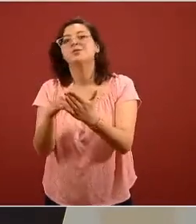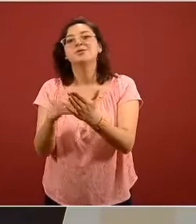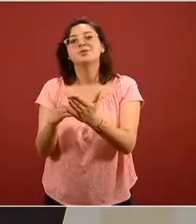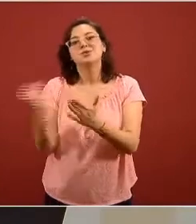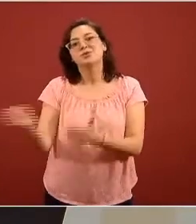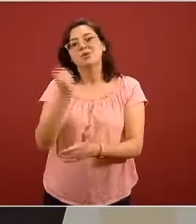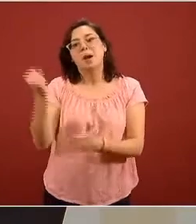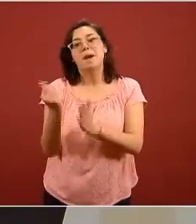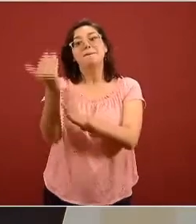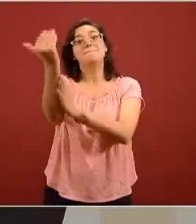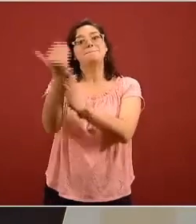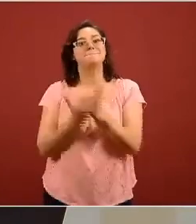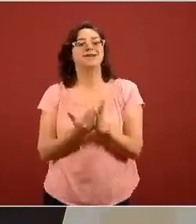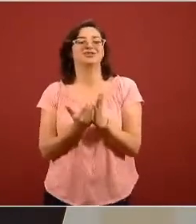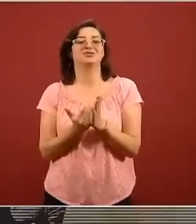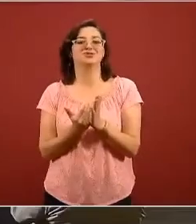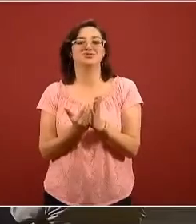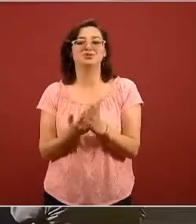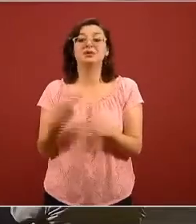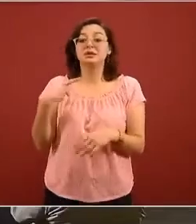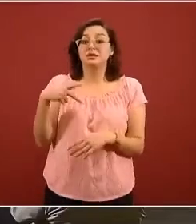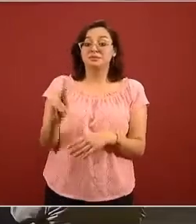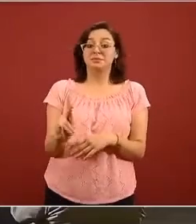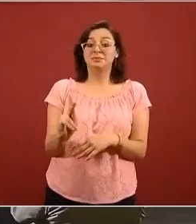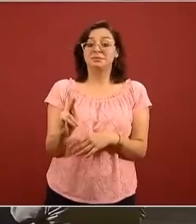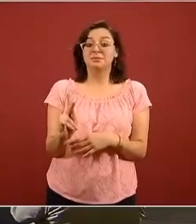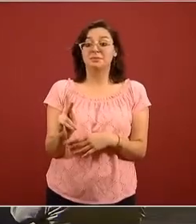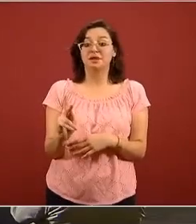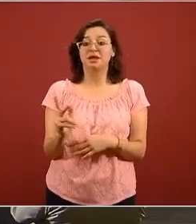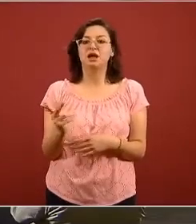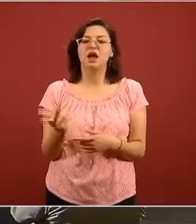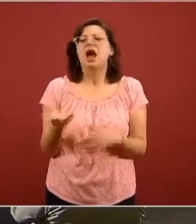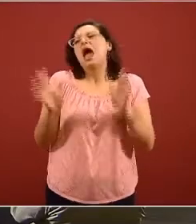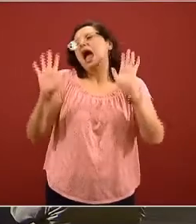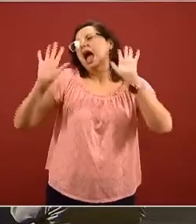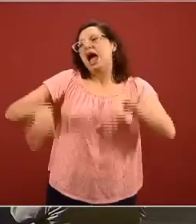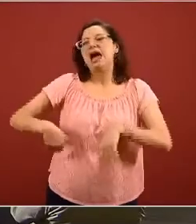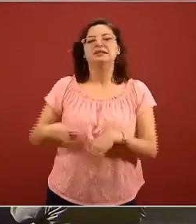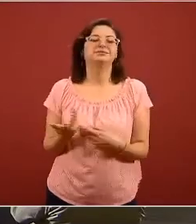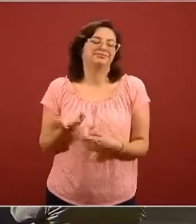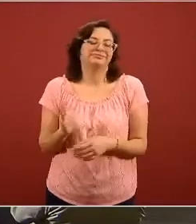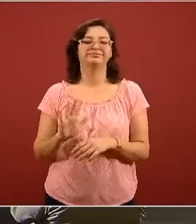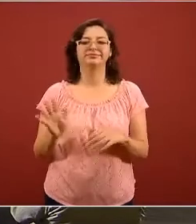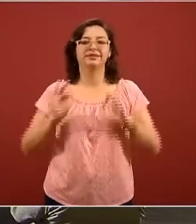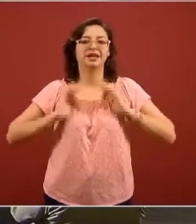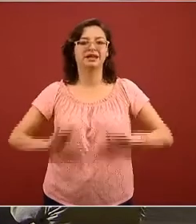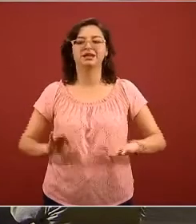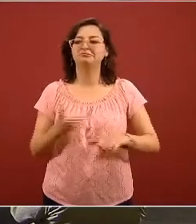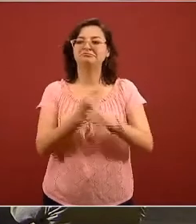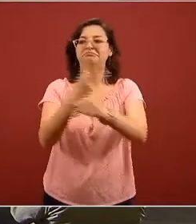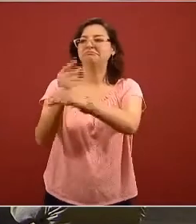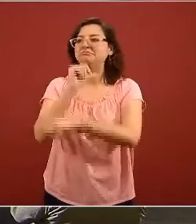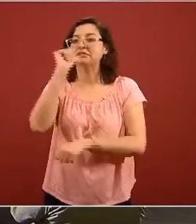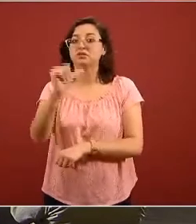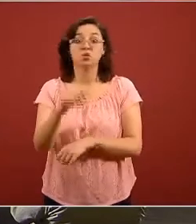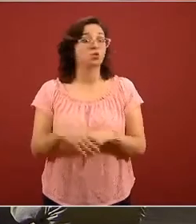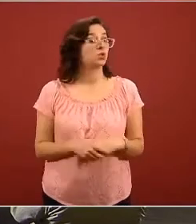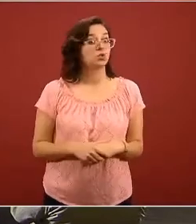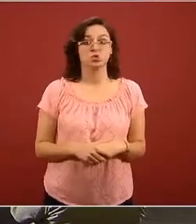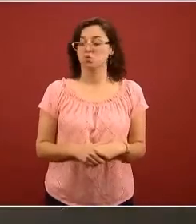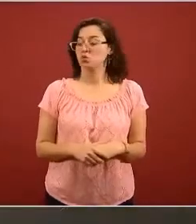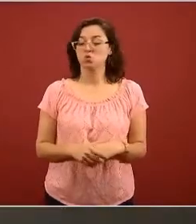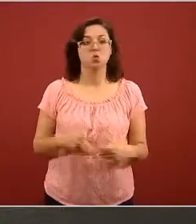lo cual es muy bueno pero eso no nos llevó a relajar las previsiones nos mantuvimos en la expectativa alta